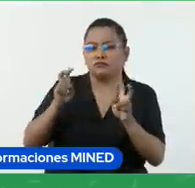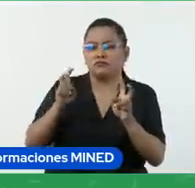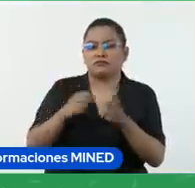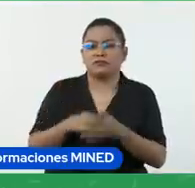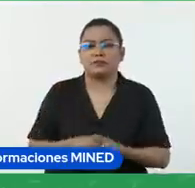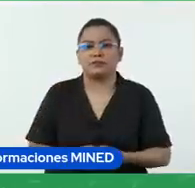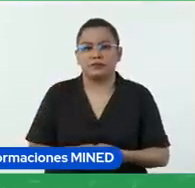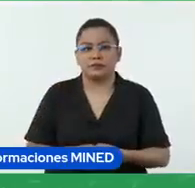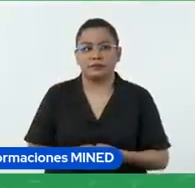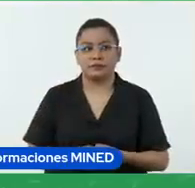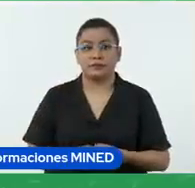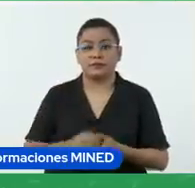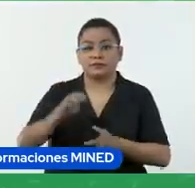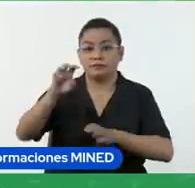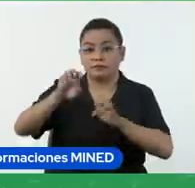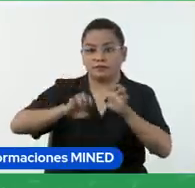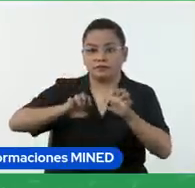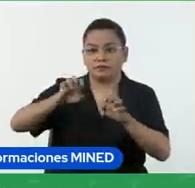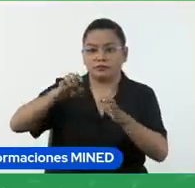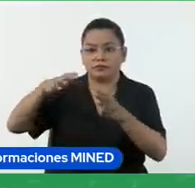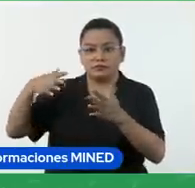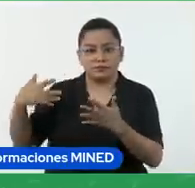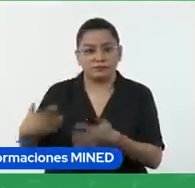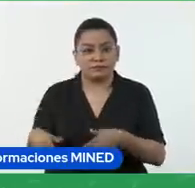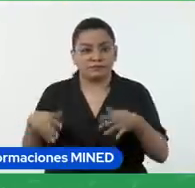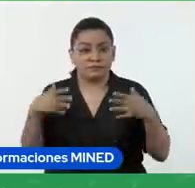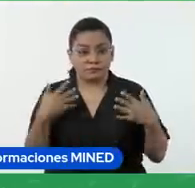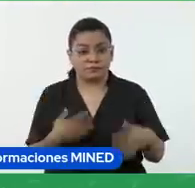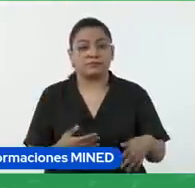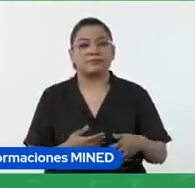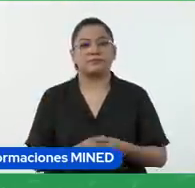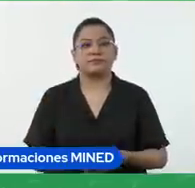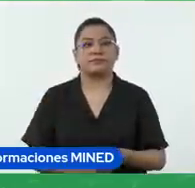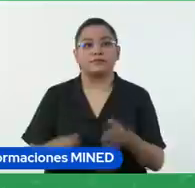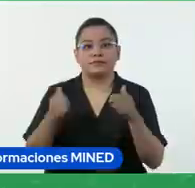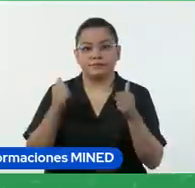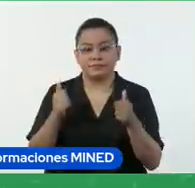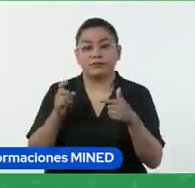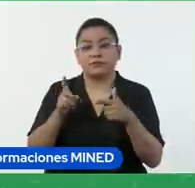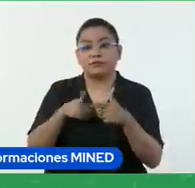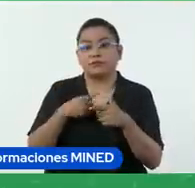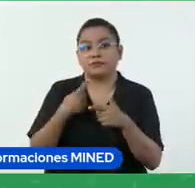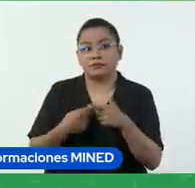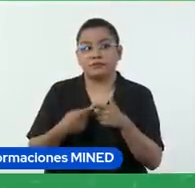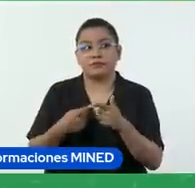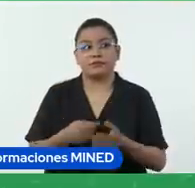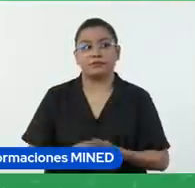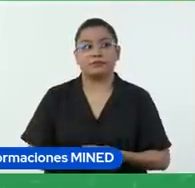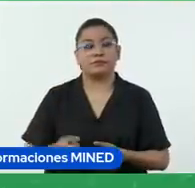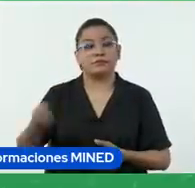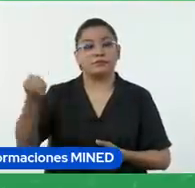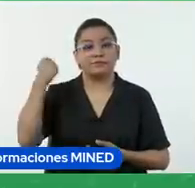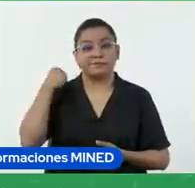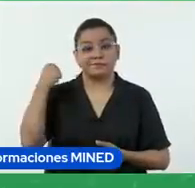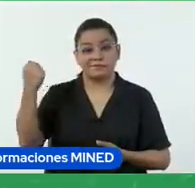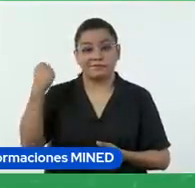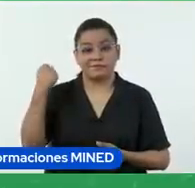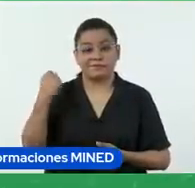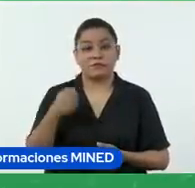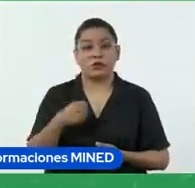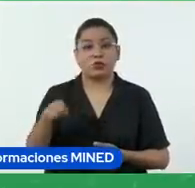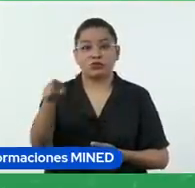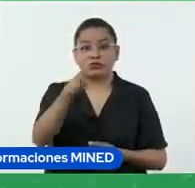Ahí también evalúan cada actividad. Bien. Entonces, es importante todo lo que me van